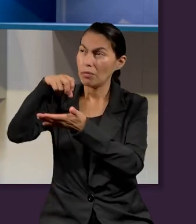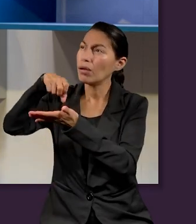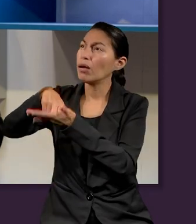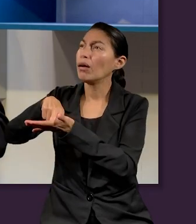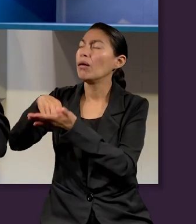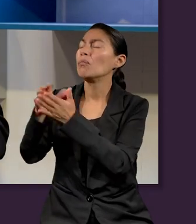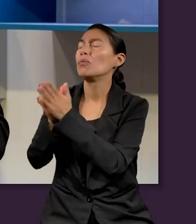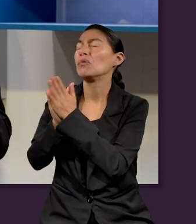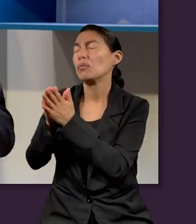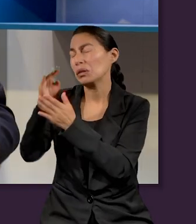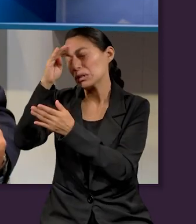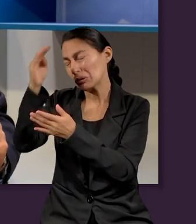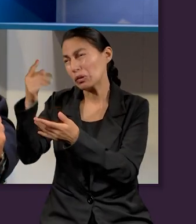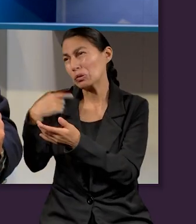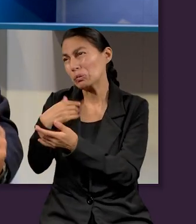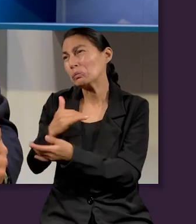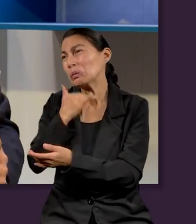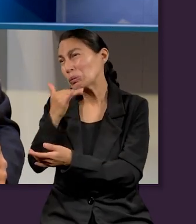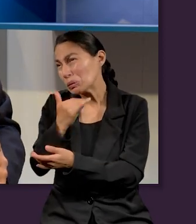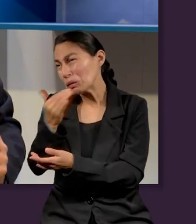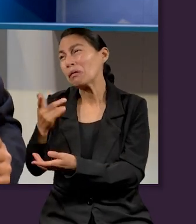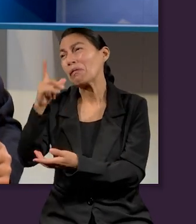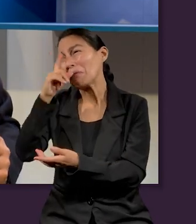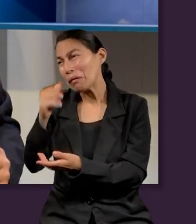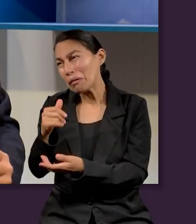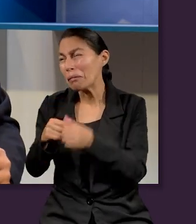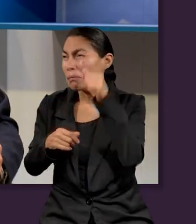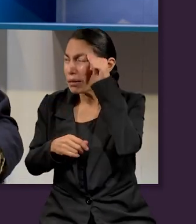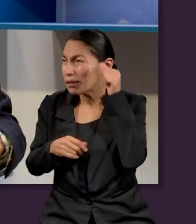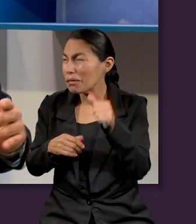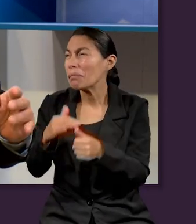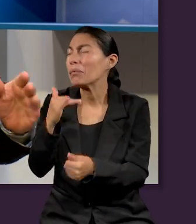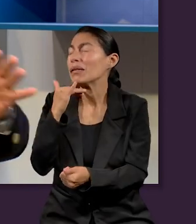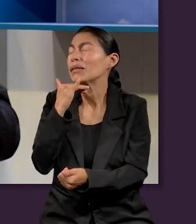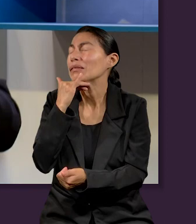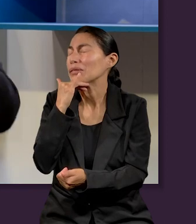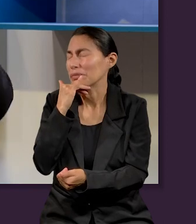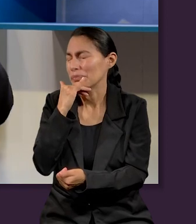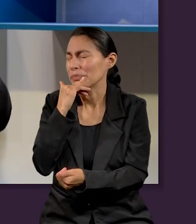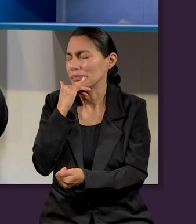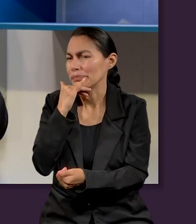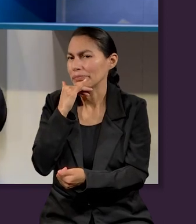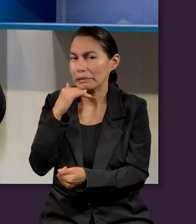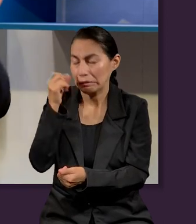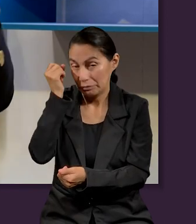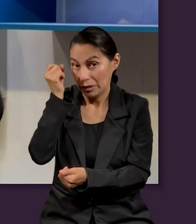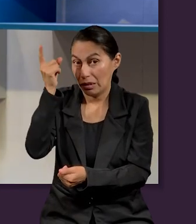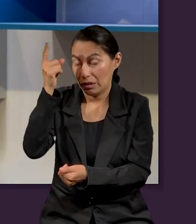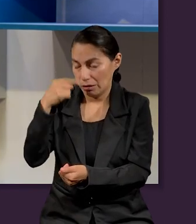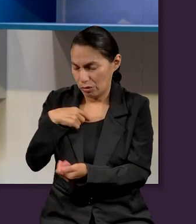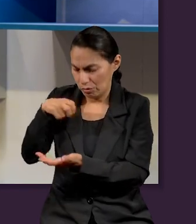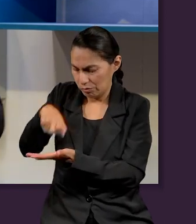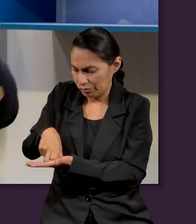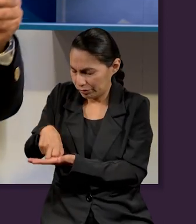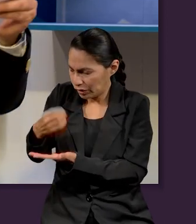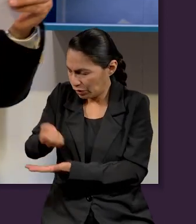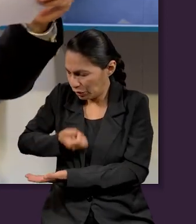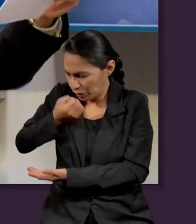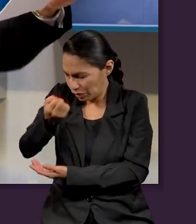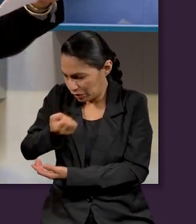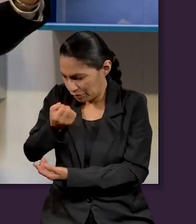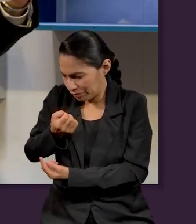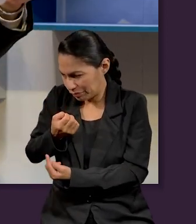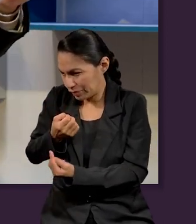perdón a Dios por lo que hice. Y el diablo, digamos, vamos a imaginarnos que se para a un lado de mí, yo estoy orando y él